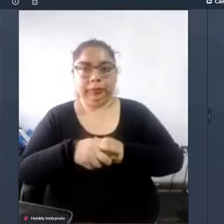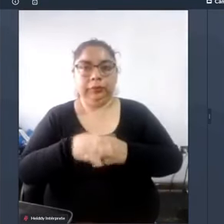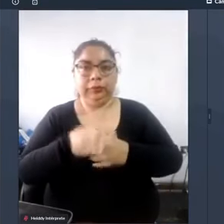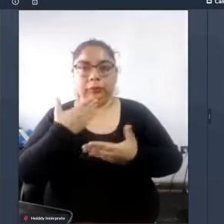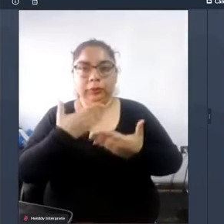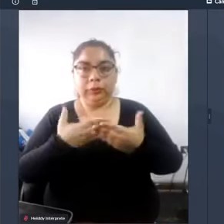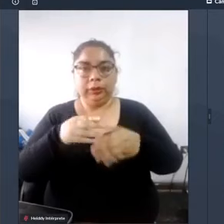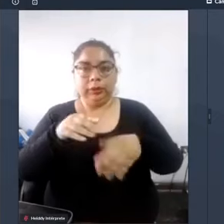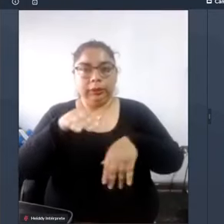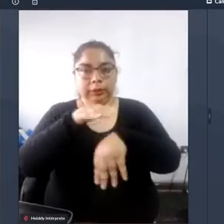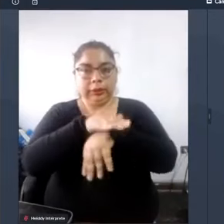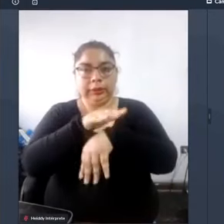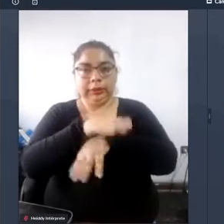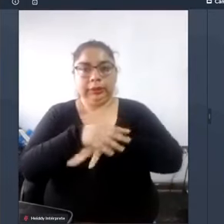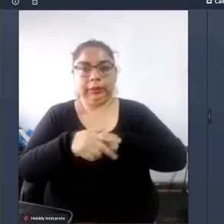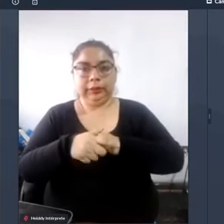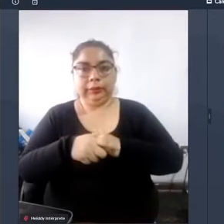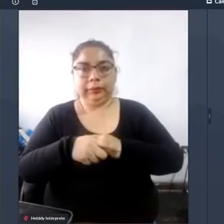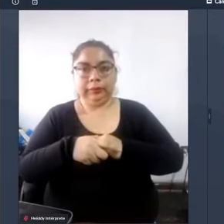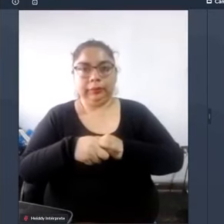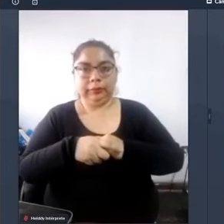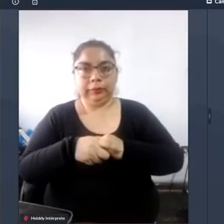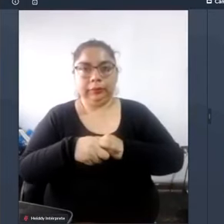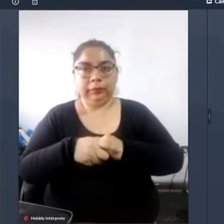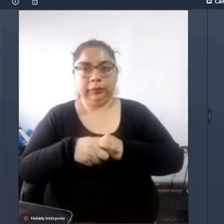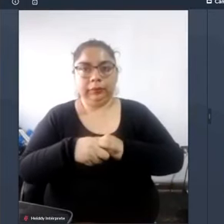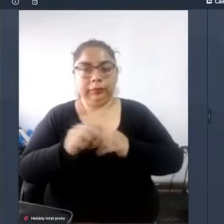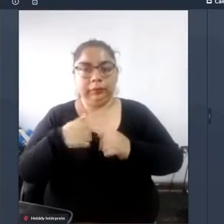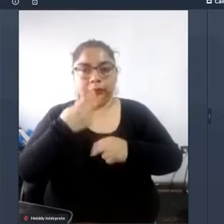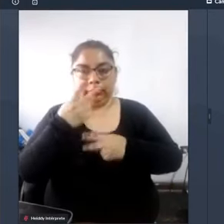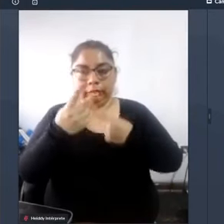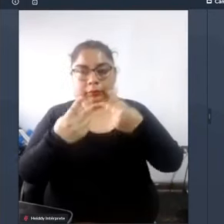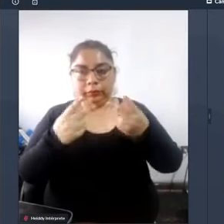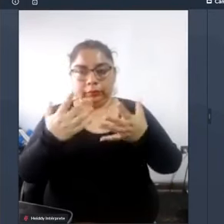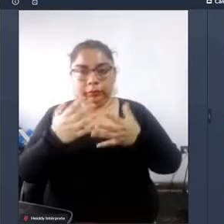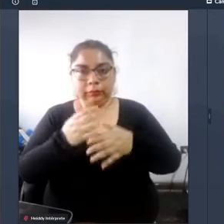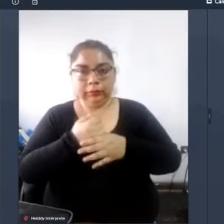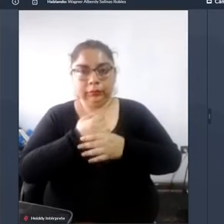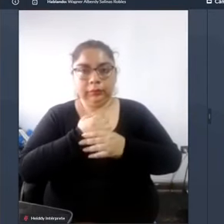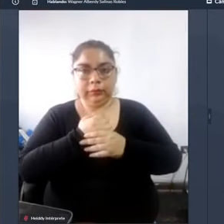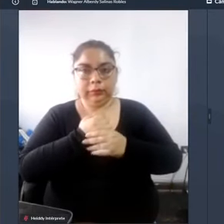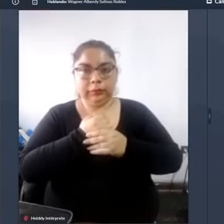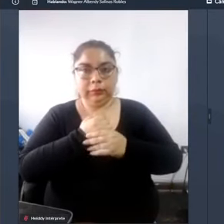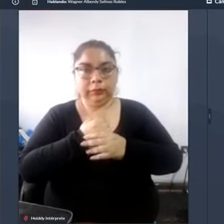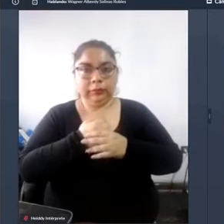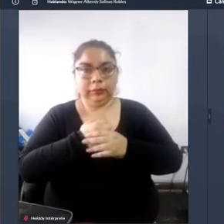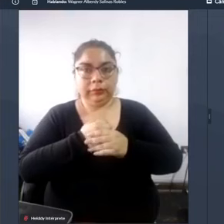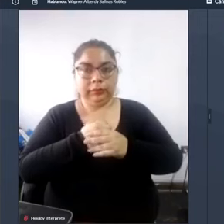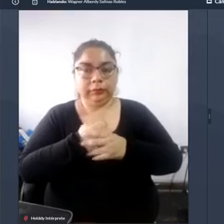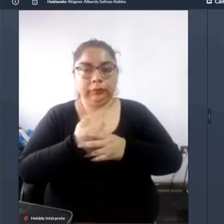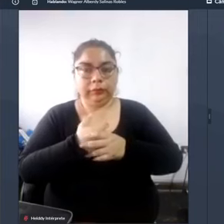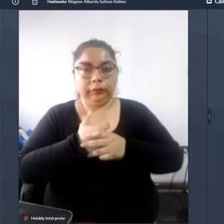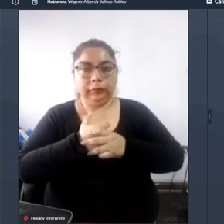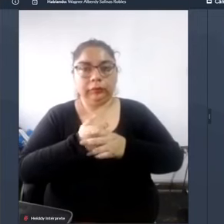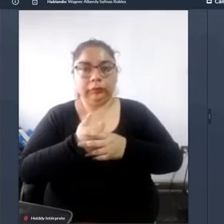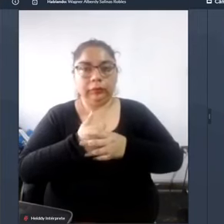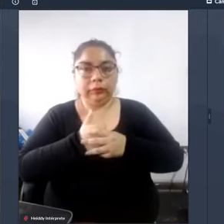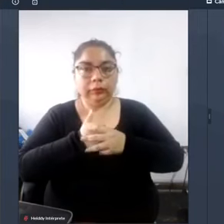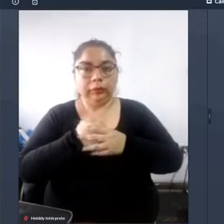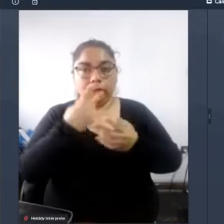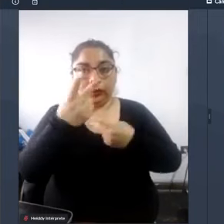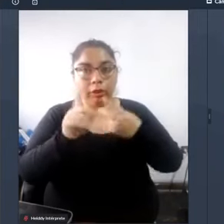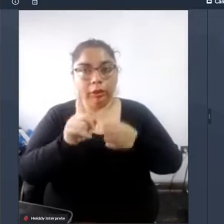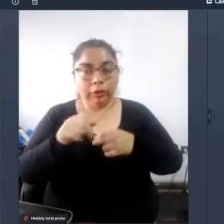me pueden ver yo tengo me parece algún problema por aquí no sé si me pueden ver